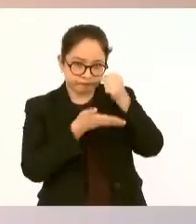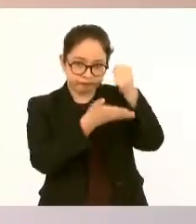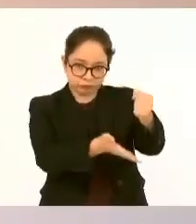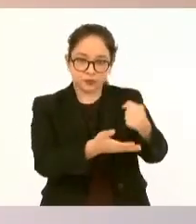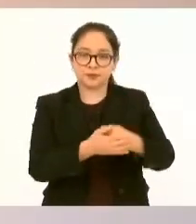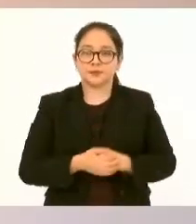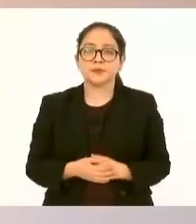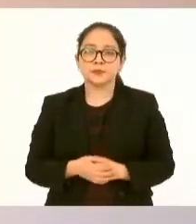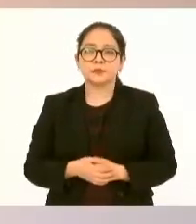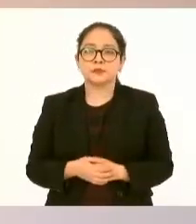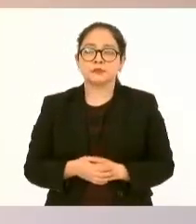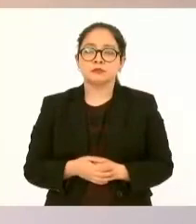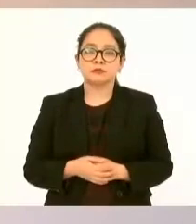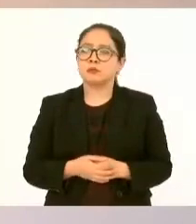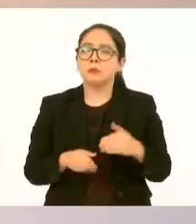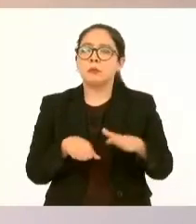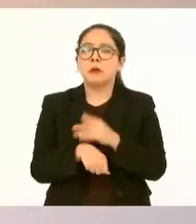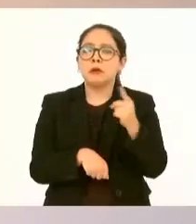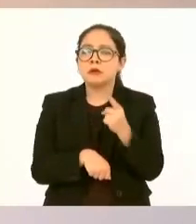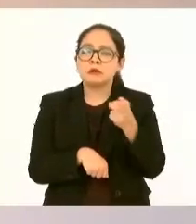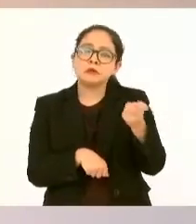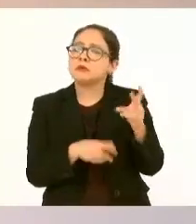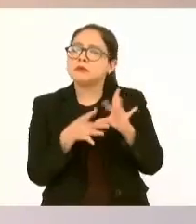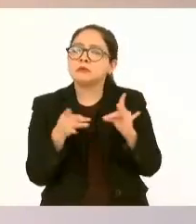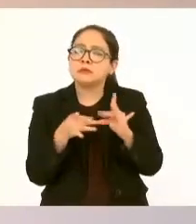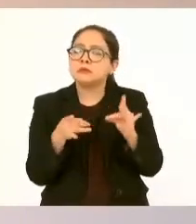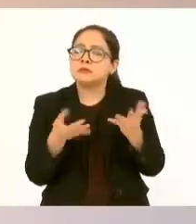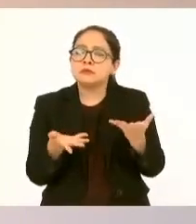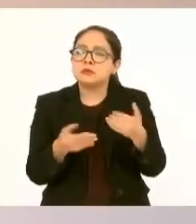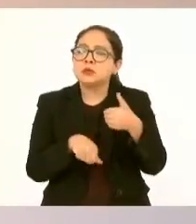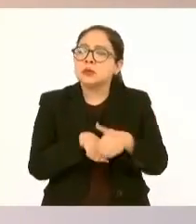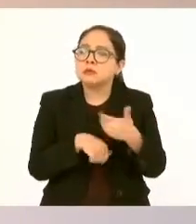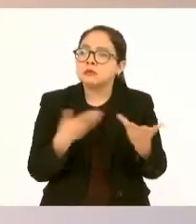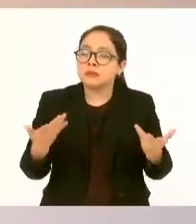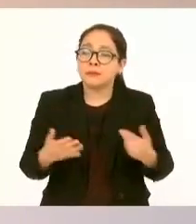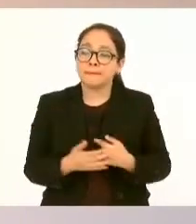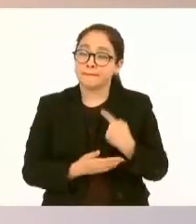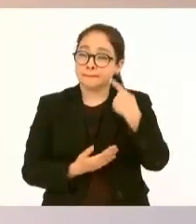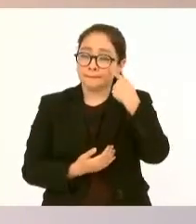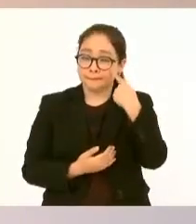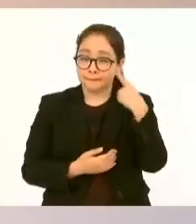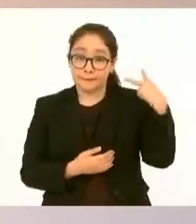cifra, este dato? Porque en Veracruz